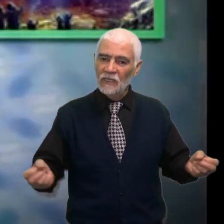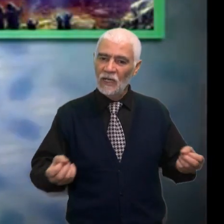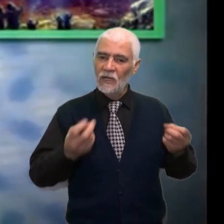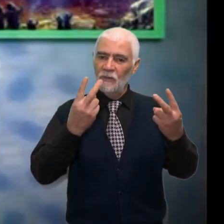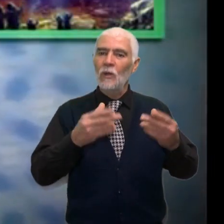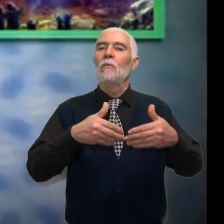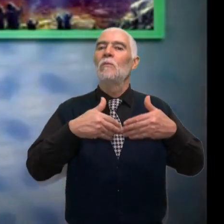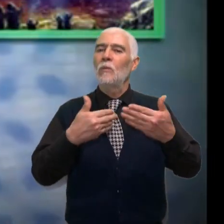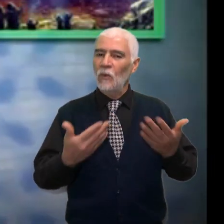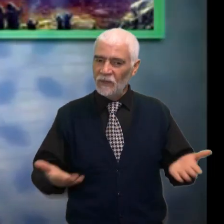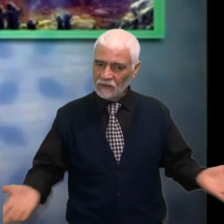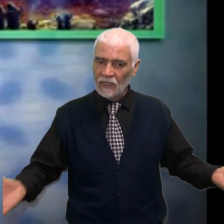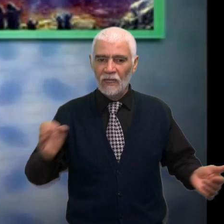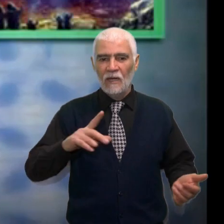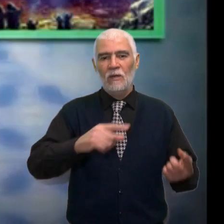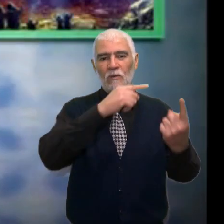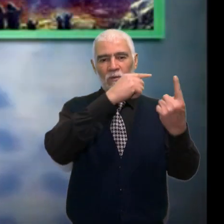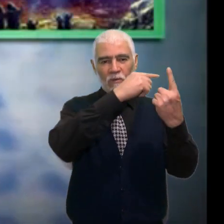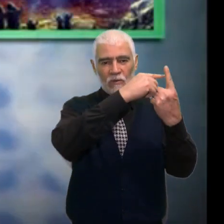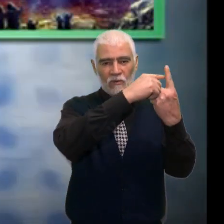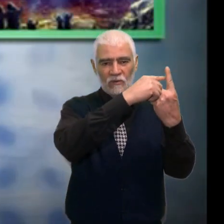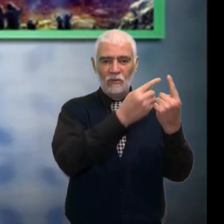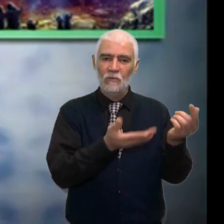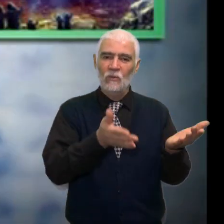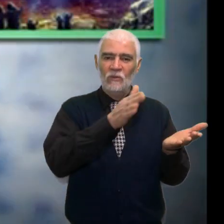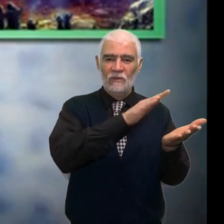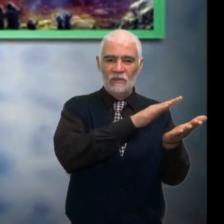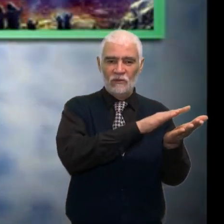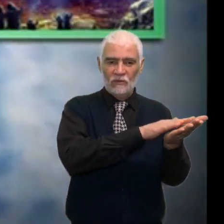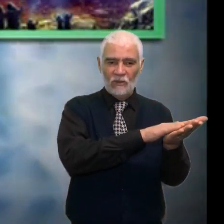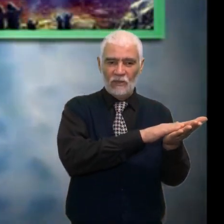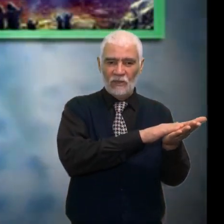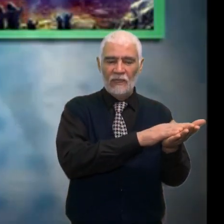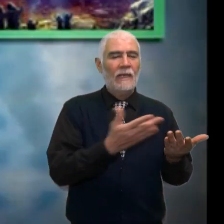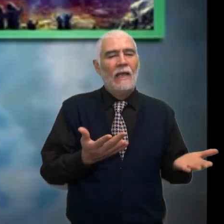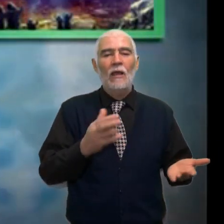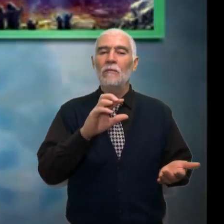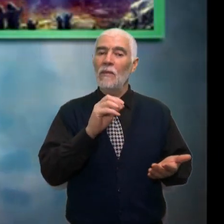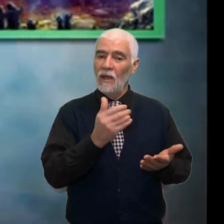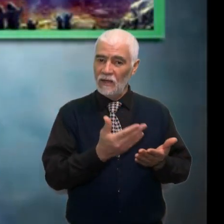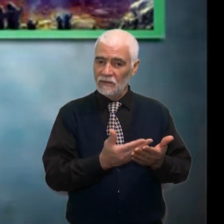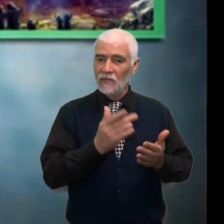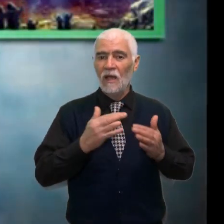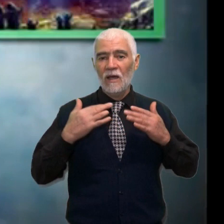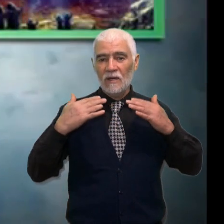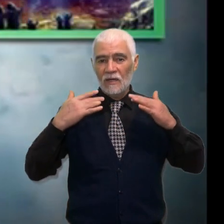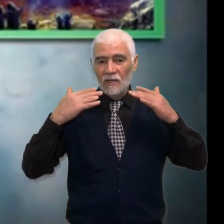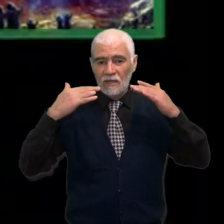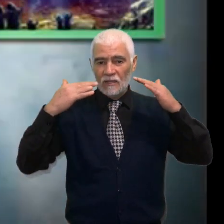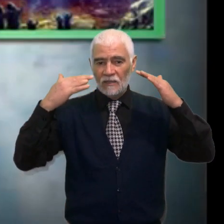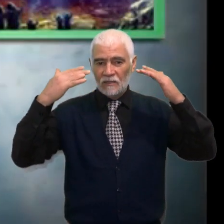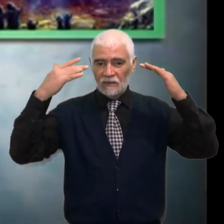salva Pues en la cruz murió Que paz y